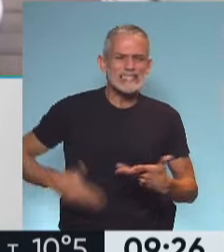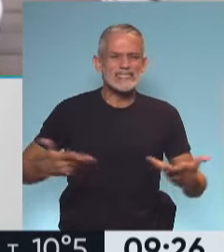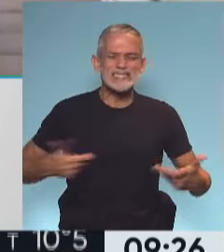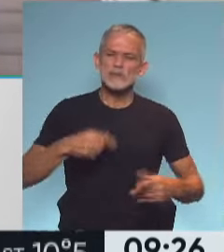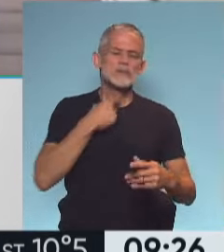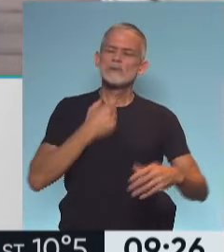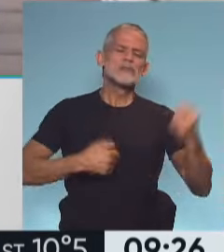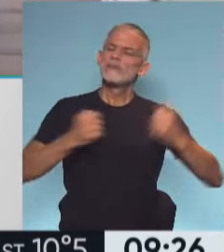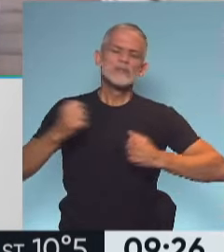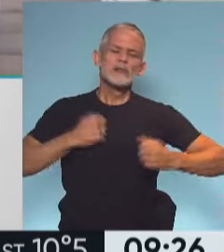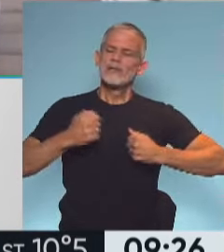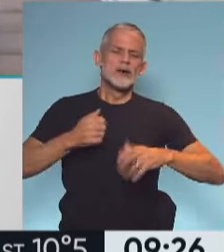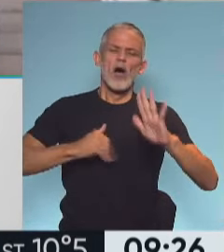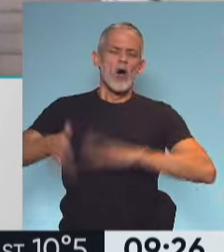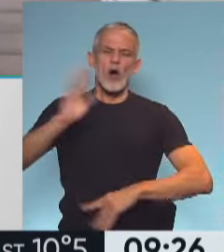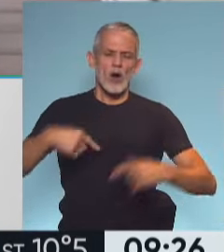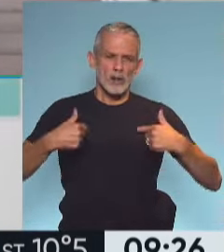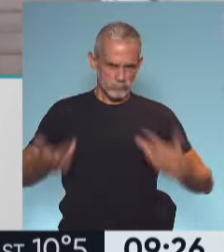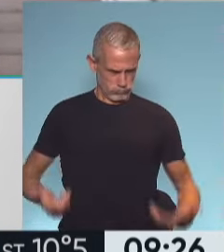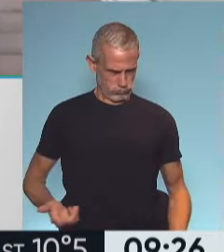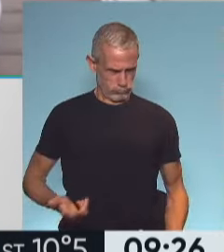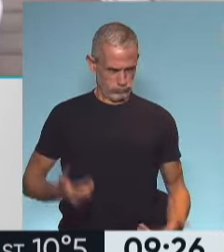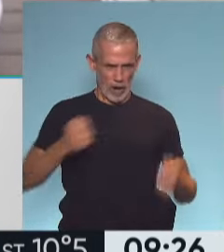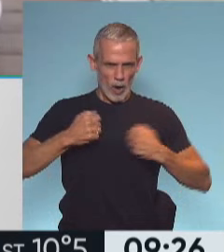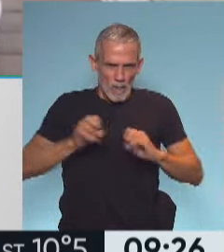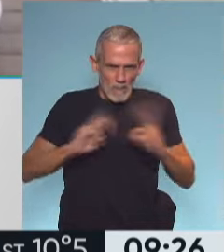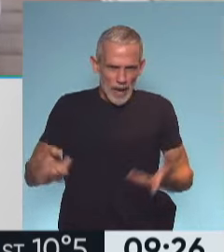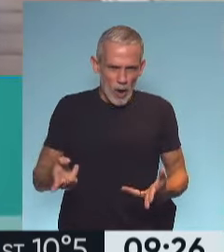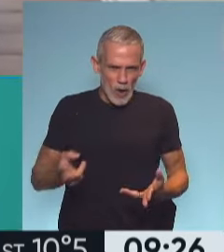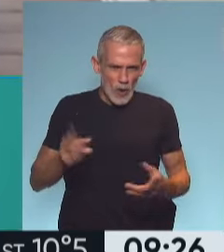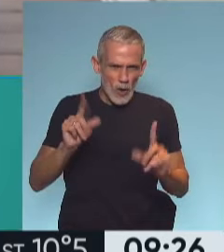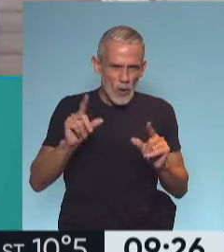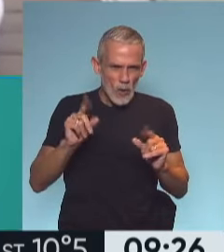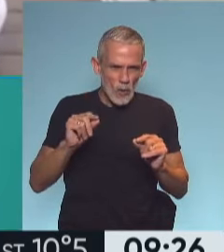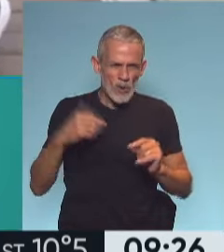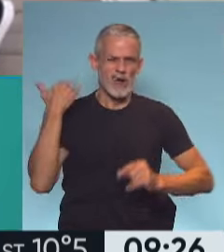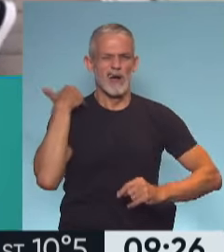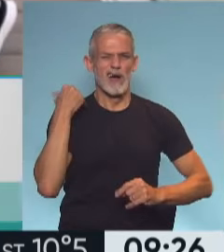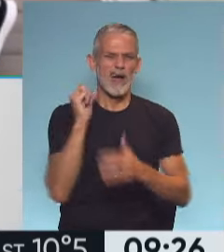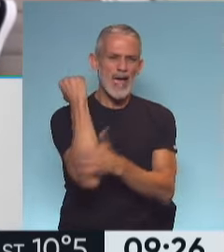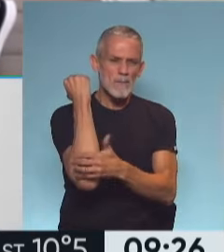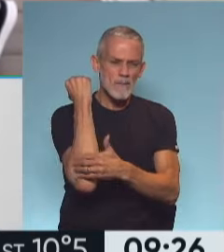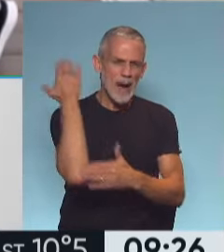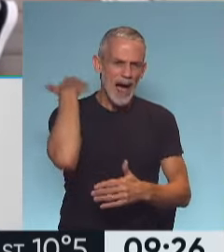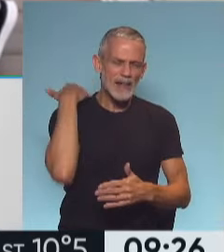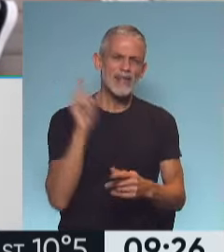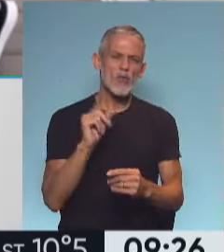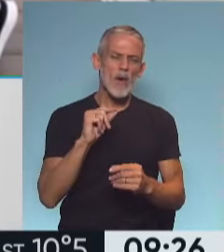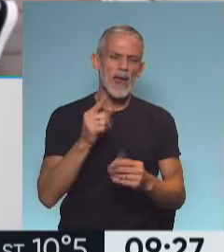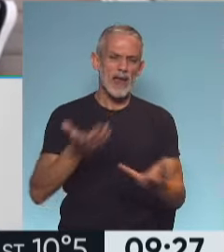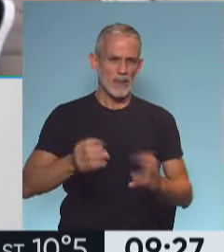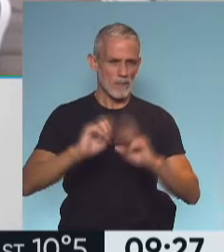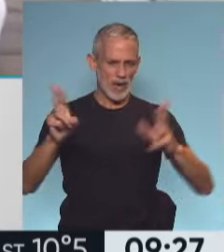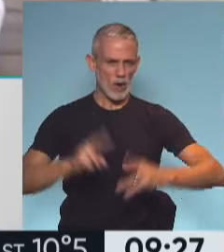quiere salir a correr para sacarse el dolor de cintura y saliendo a correr con el dolor de cintura va a quedar con una lumbalgia directamente. Claro, la